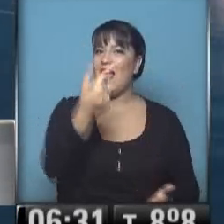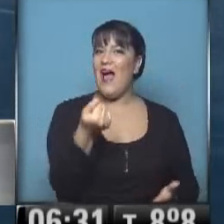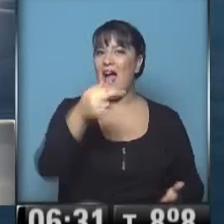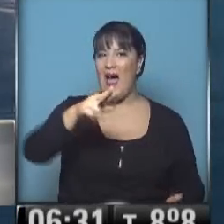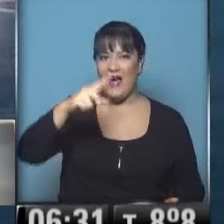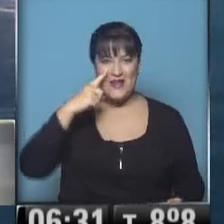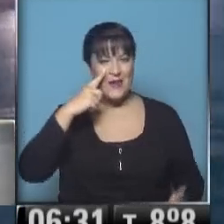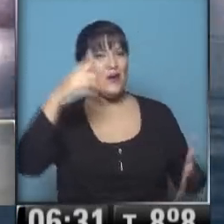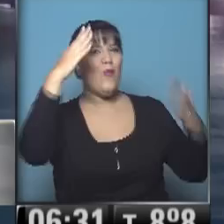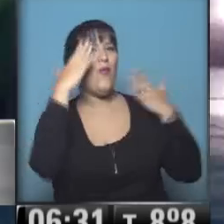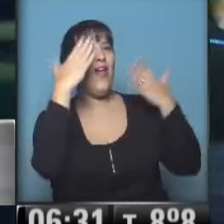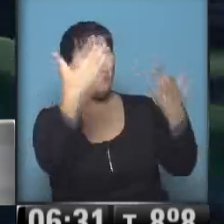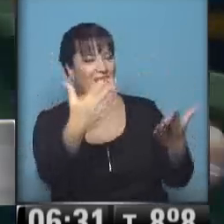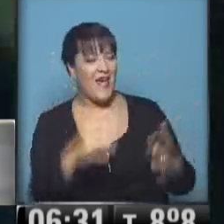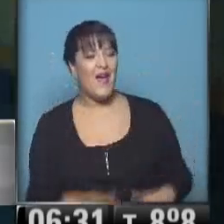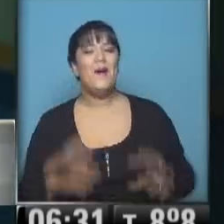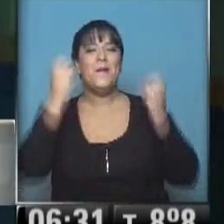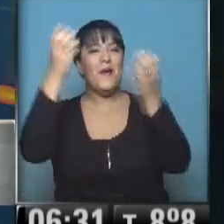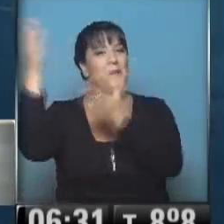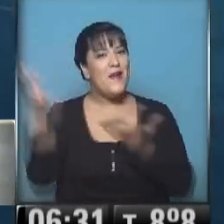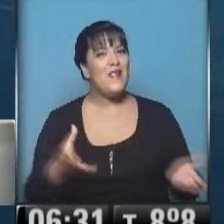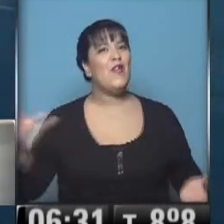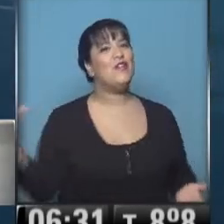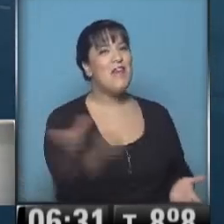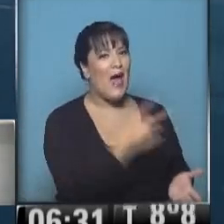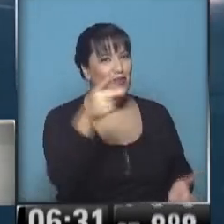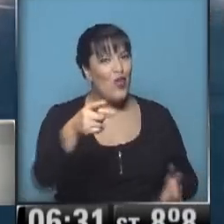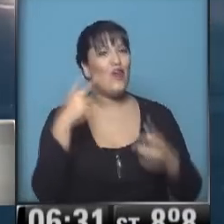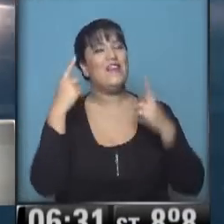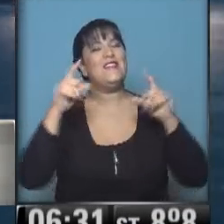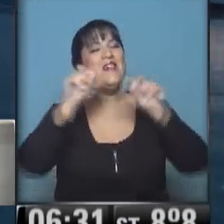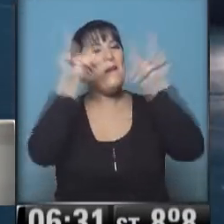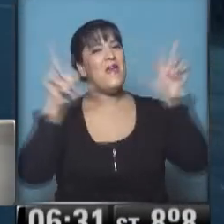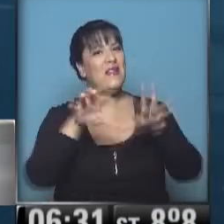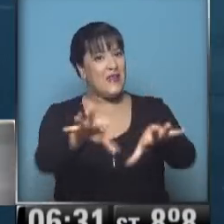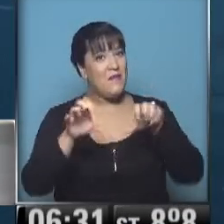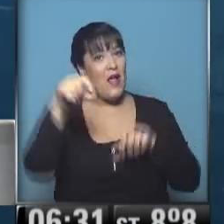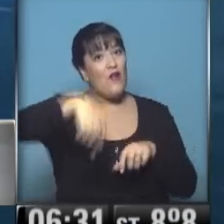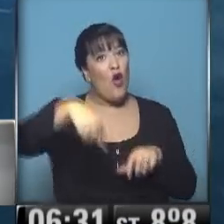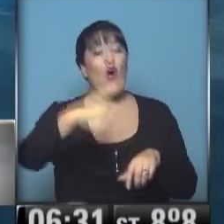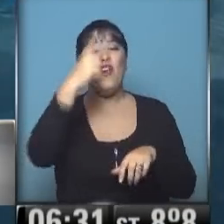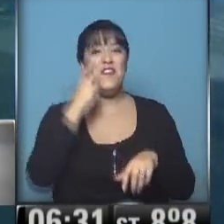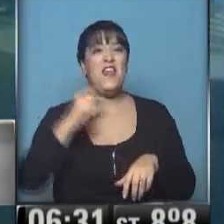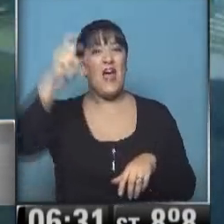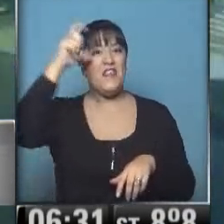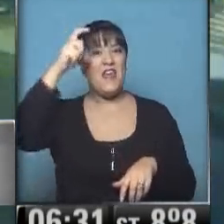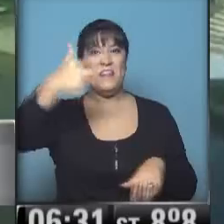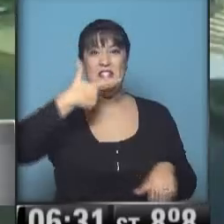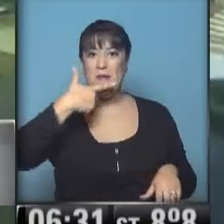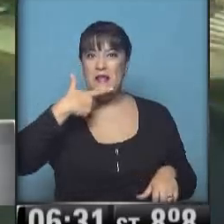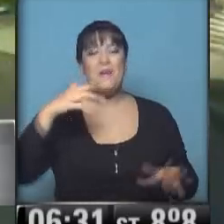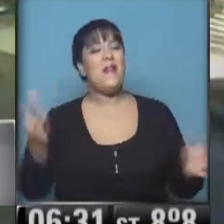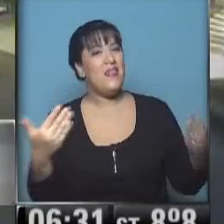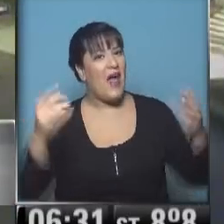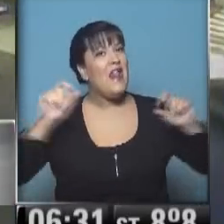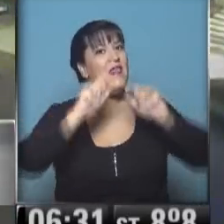Lucas. Re lindo. Muy buen día. Bienvenidos a todos los felices madrugadores a este miércoles 10 de septiembre. Dale, levantate que